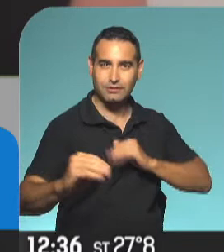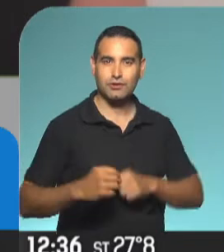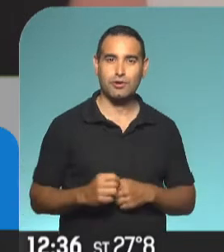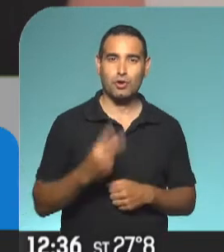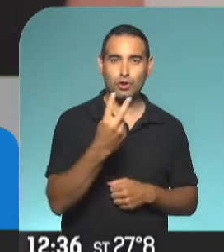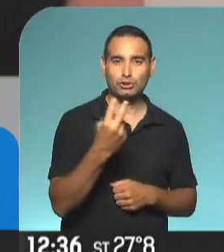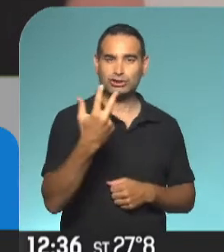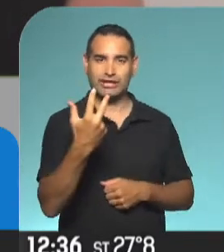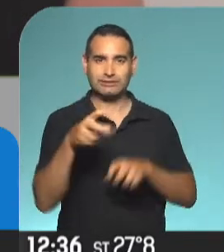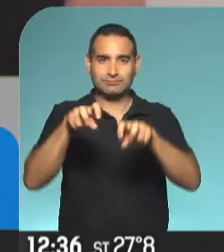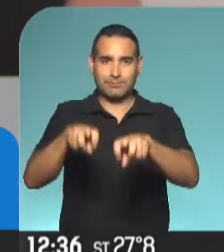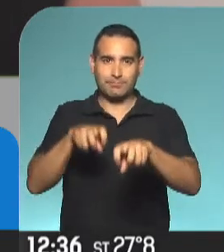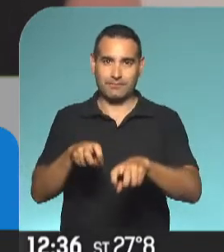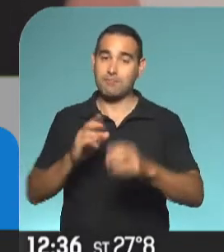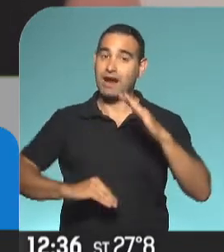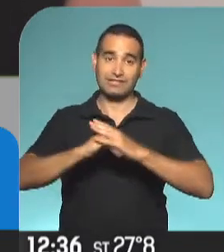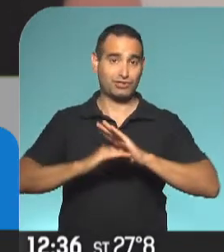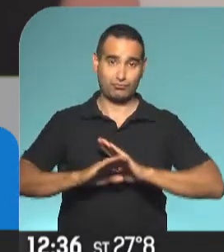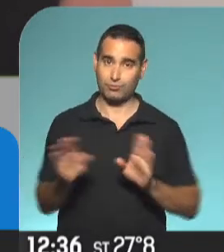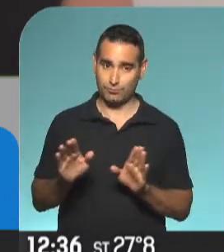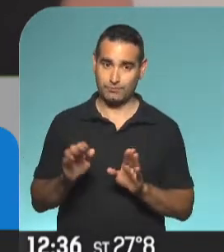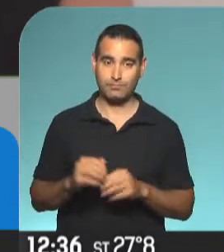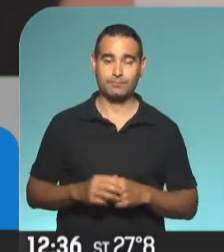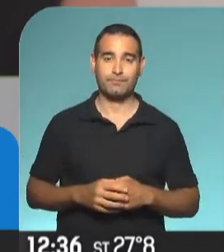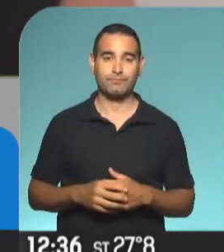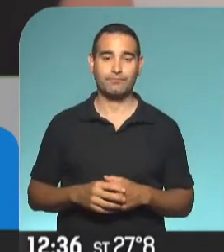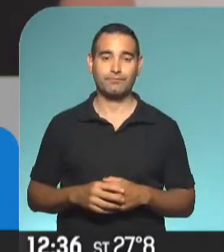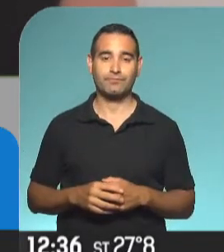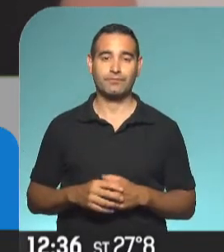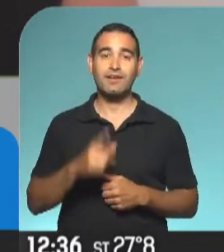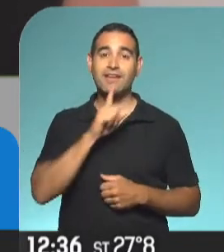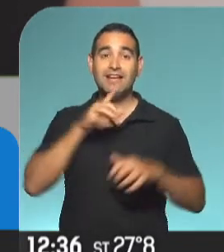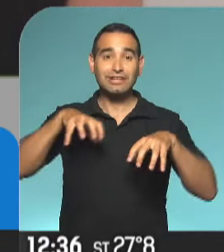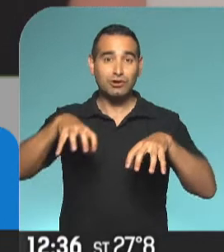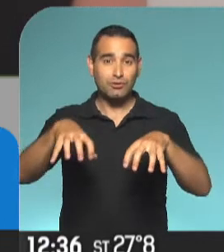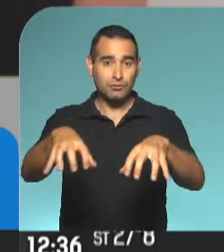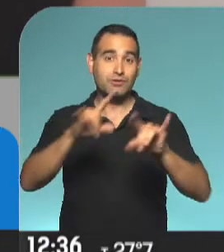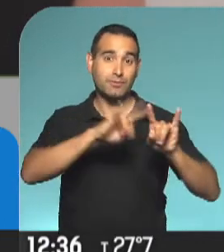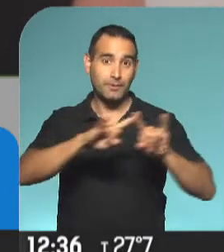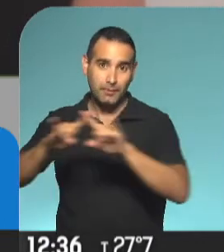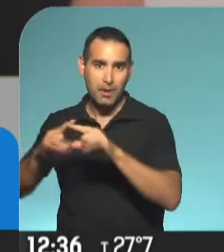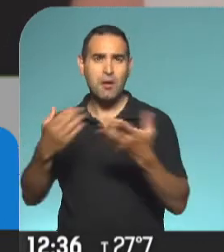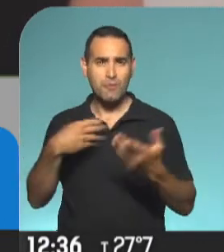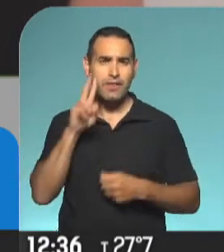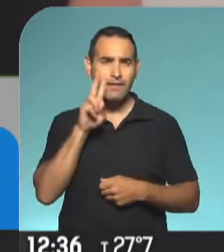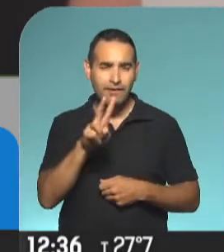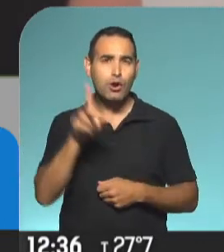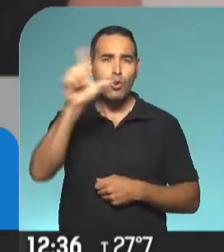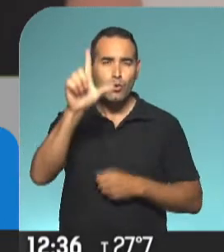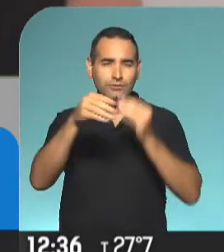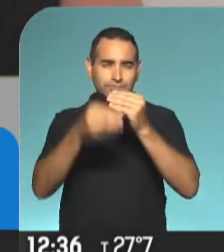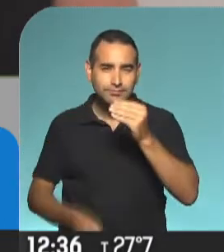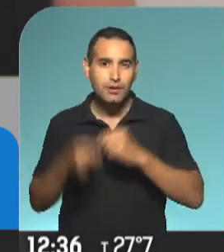tres butacas que son las máximas, esa es la cantidad que se permite en esta burbuja. Tecnópolis.gov.ar para meterse cada lunes y